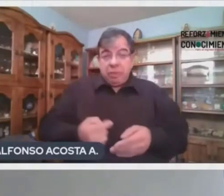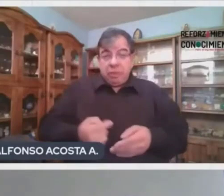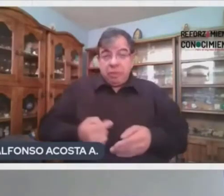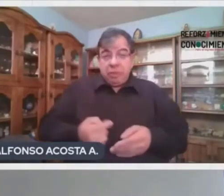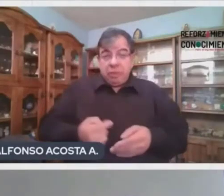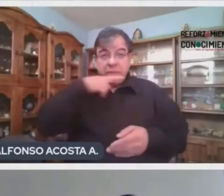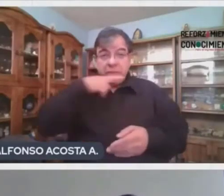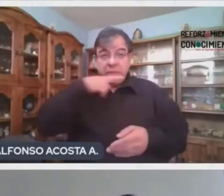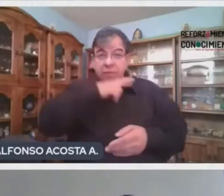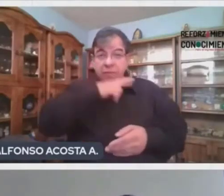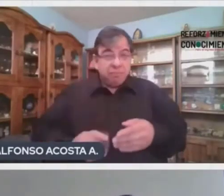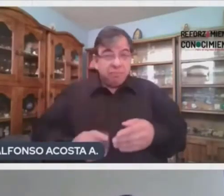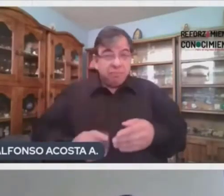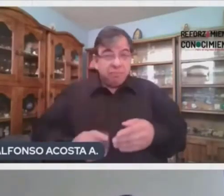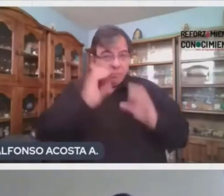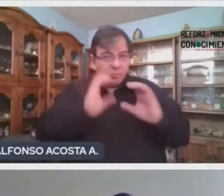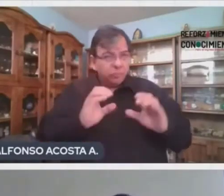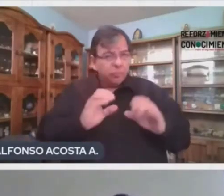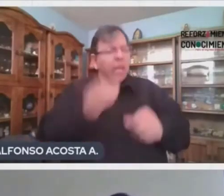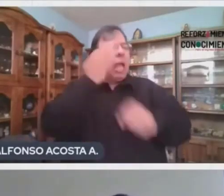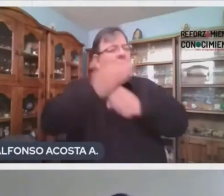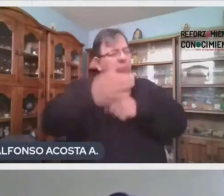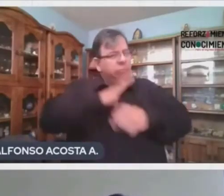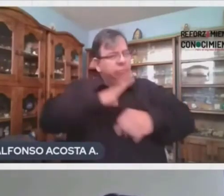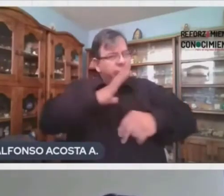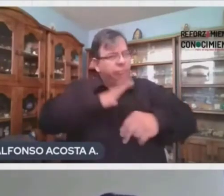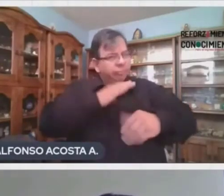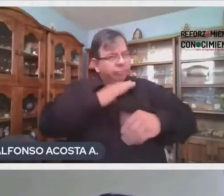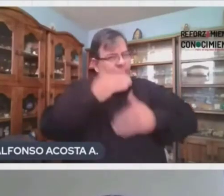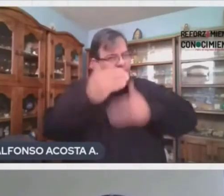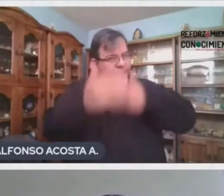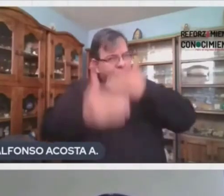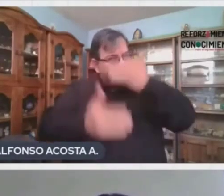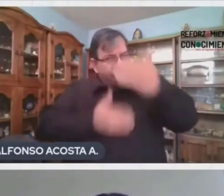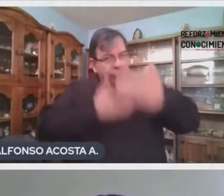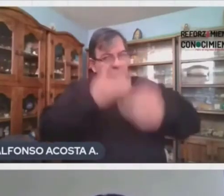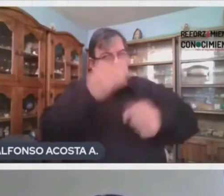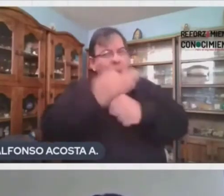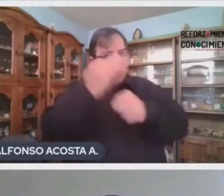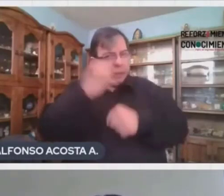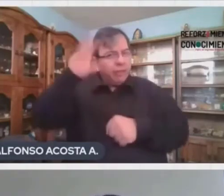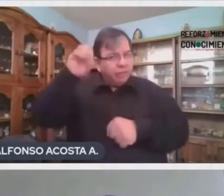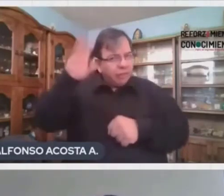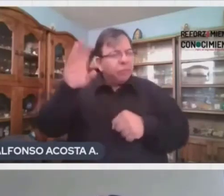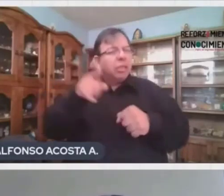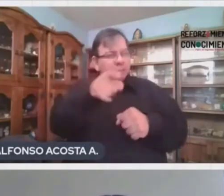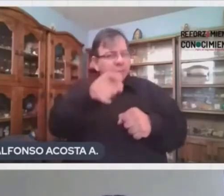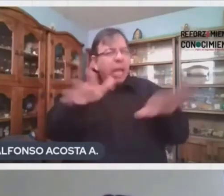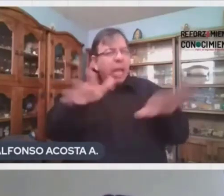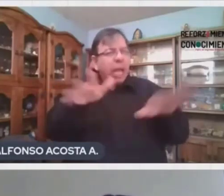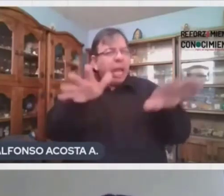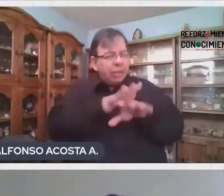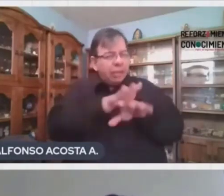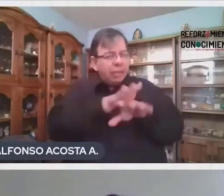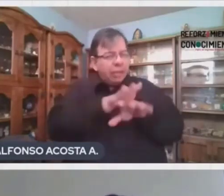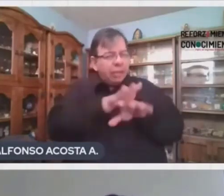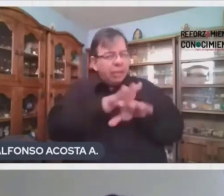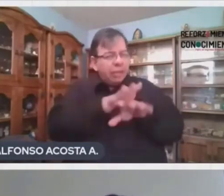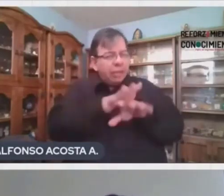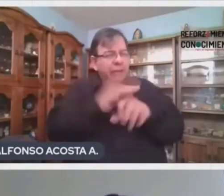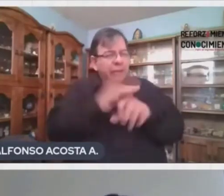preguntas. A partir de este en vivo, la dinámica va a cambiar. Así que pongan mucha atención. Estas son las instrucciones.